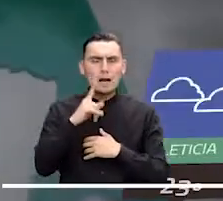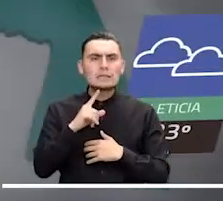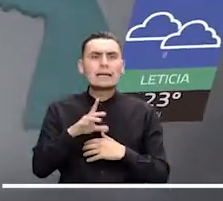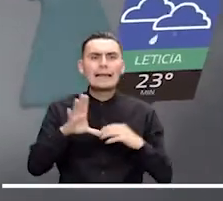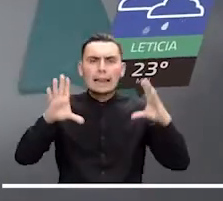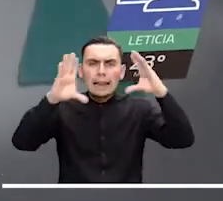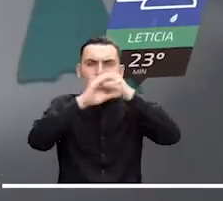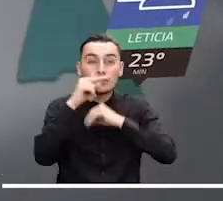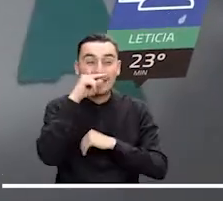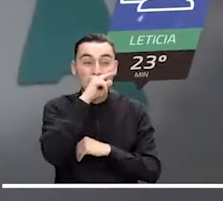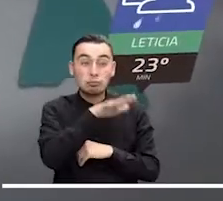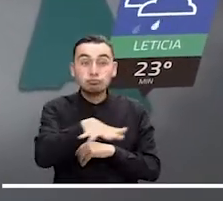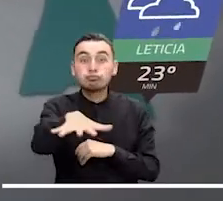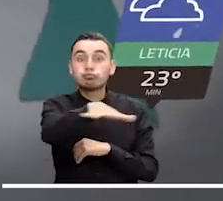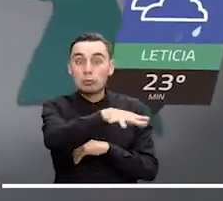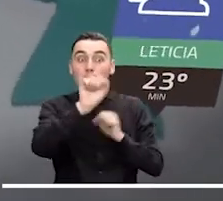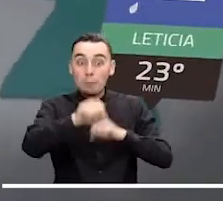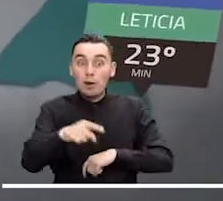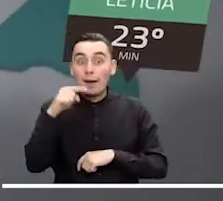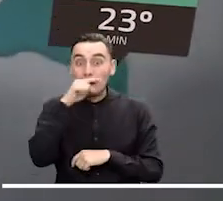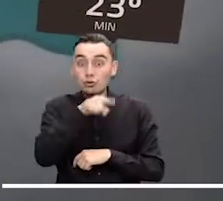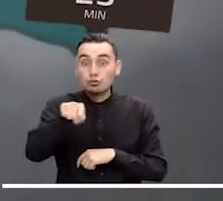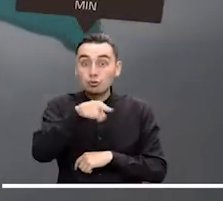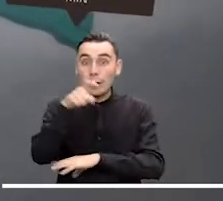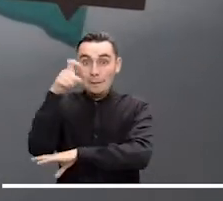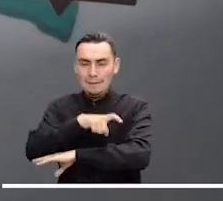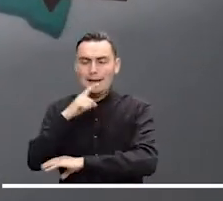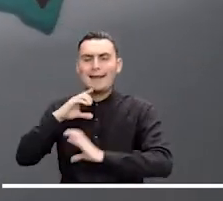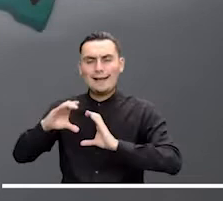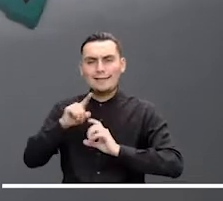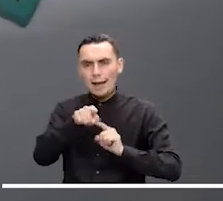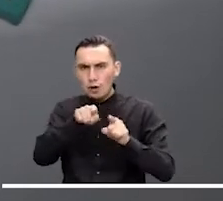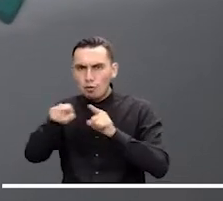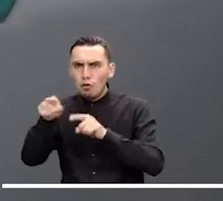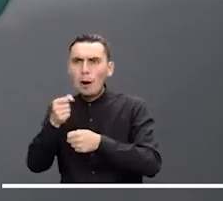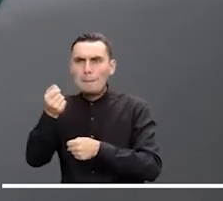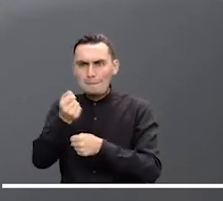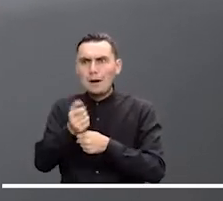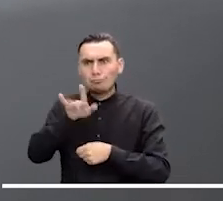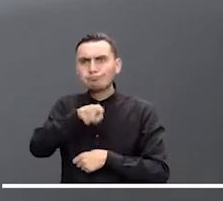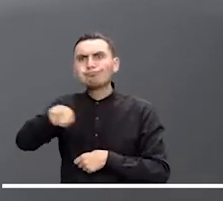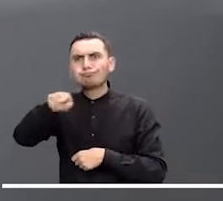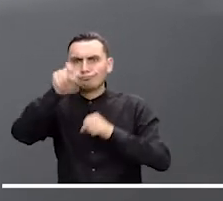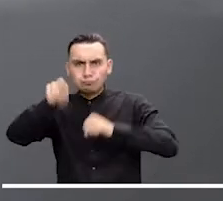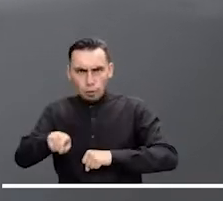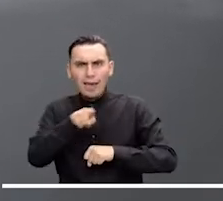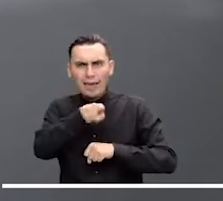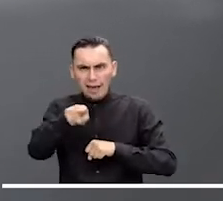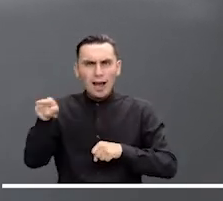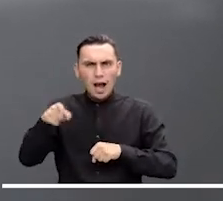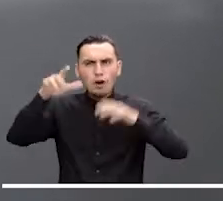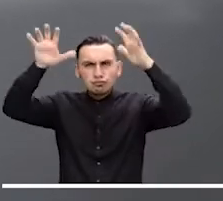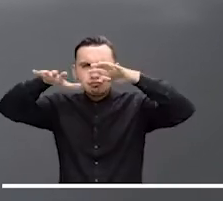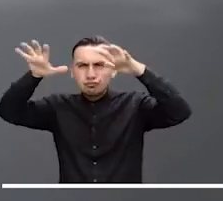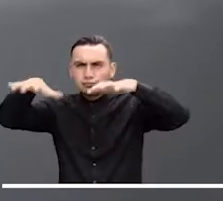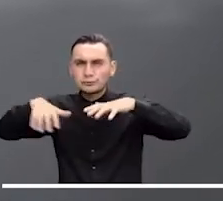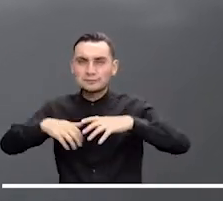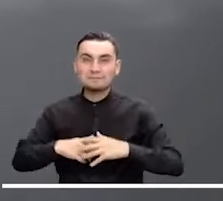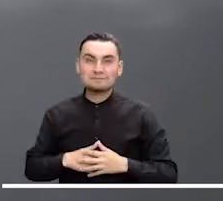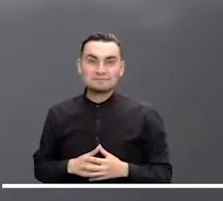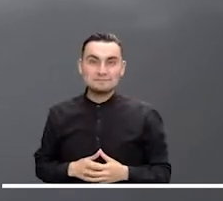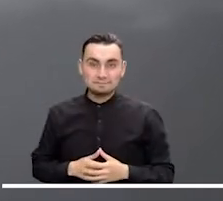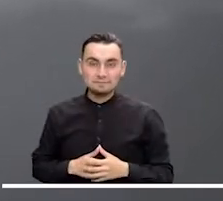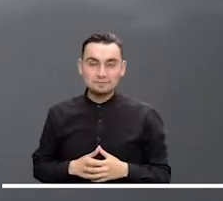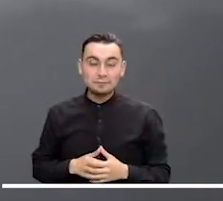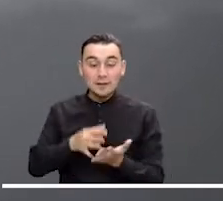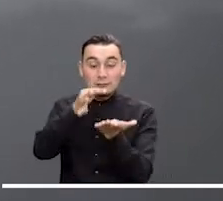Aunque el tiempo seco sería el protagonista en la noche amazónica, es posible que en Amazonas, el occidente de Putumayo y Caquetá y el sur de Baupé, se reporten